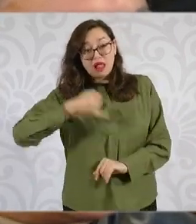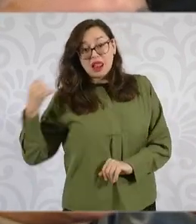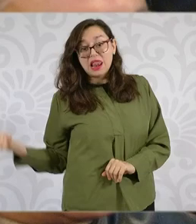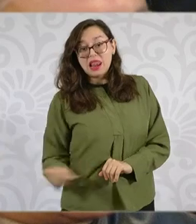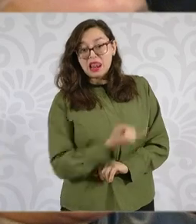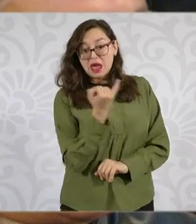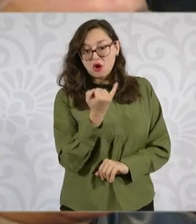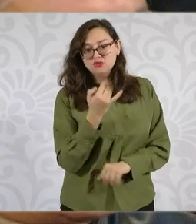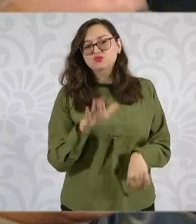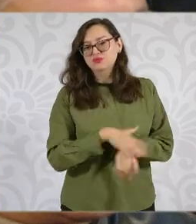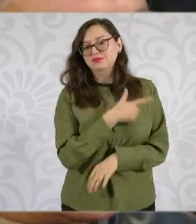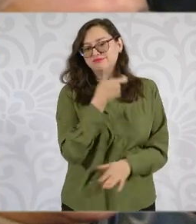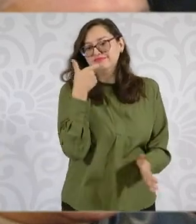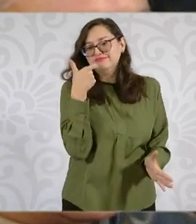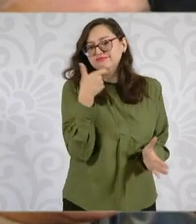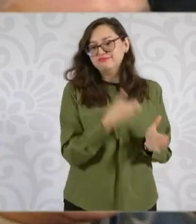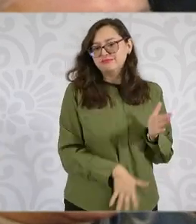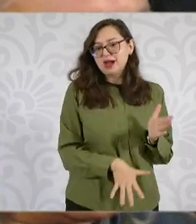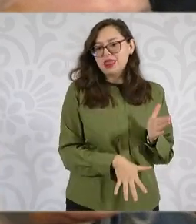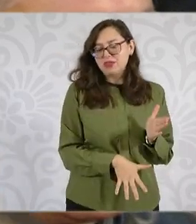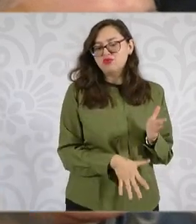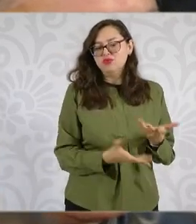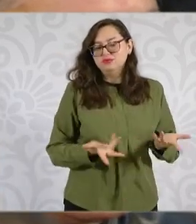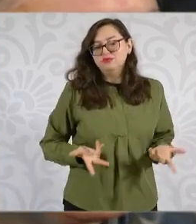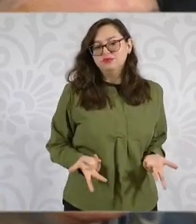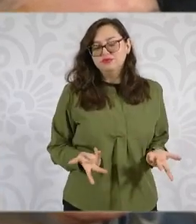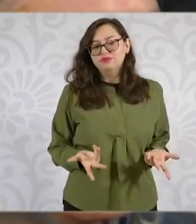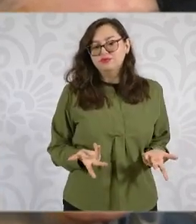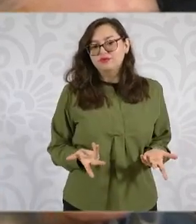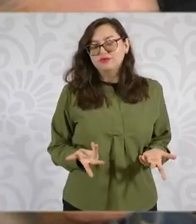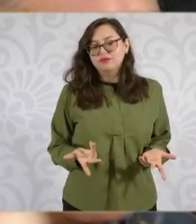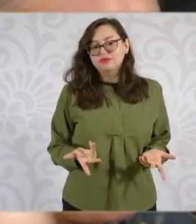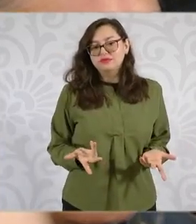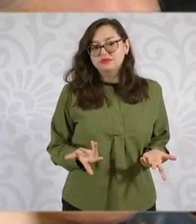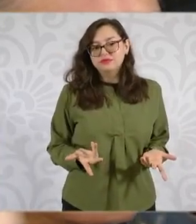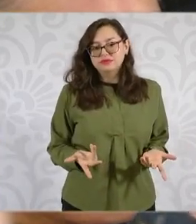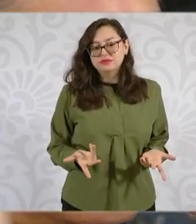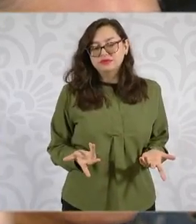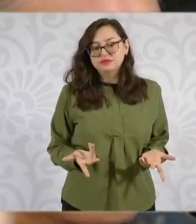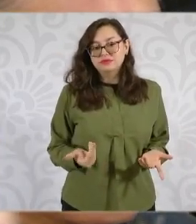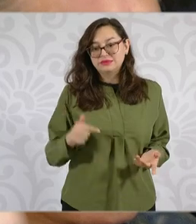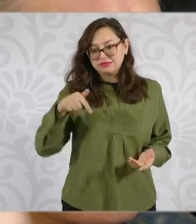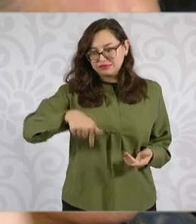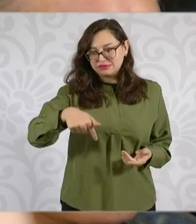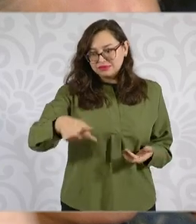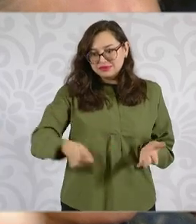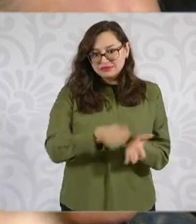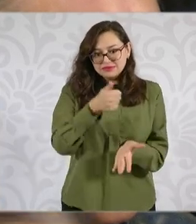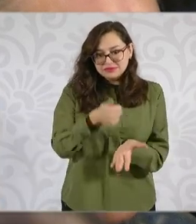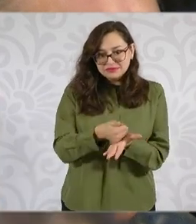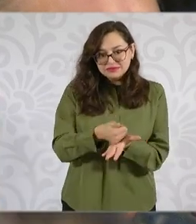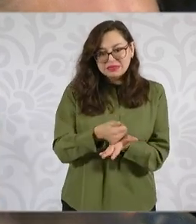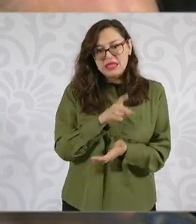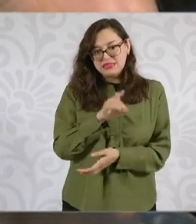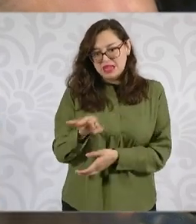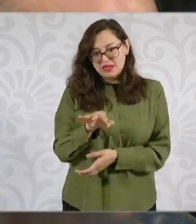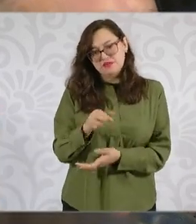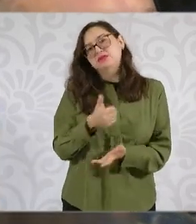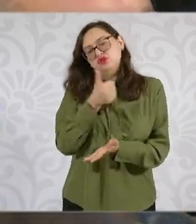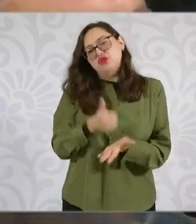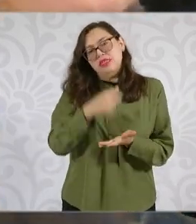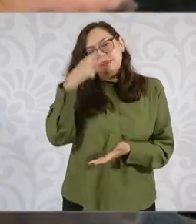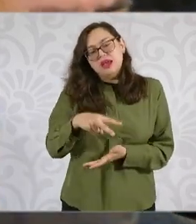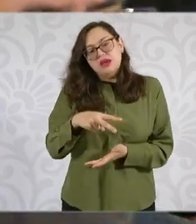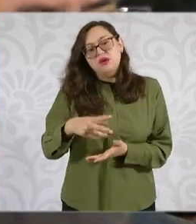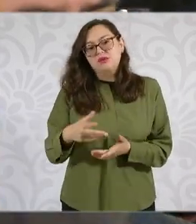costo del terreno era muy bajo en la periferia, porque en la zona más cercana al Distrito Federal, Ciudad de México,